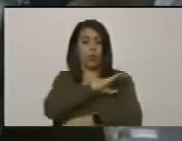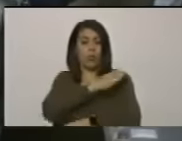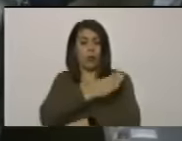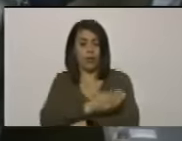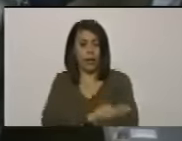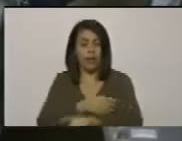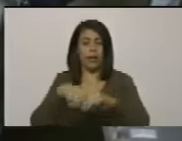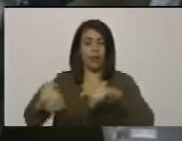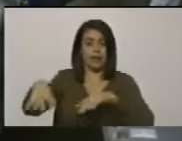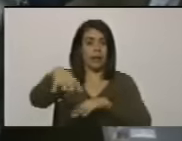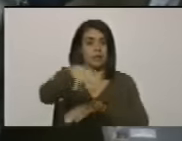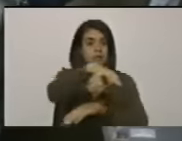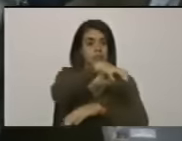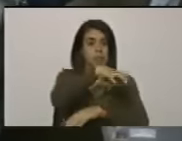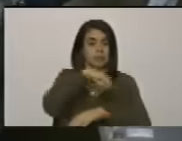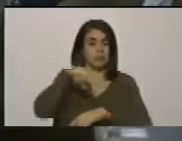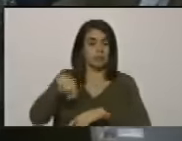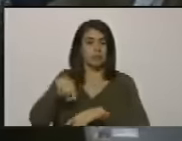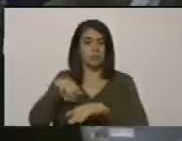en todos